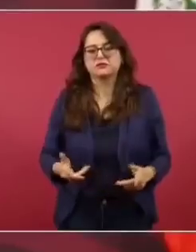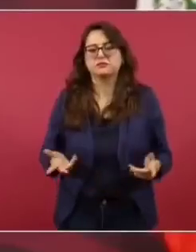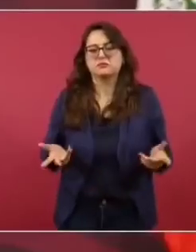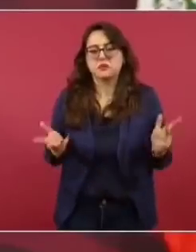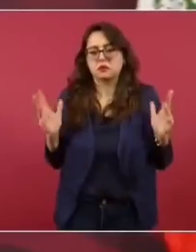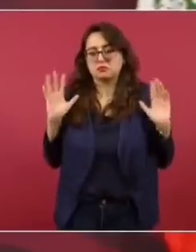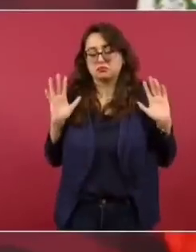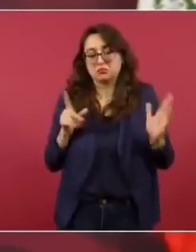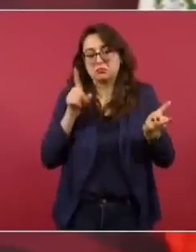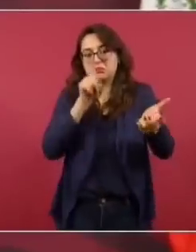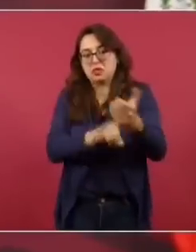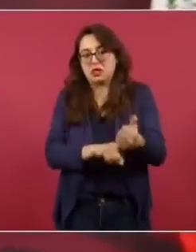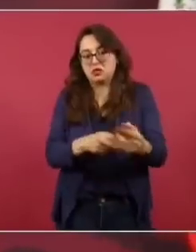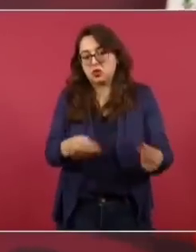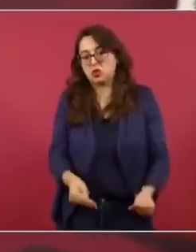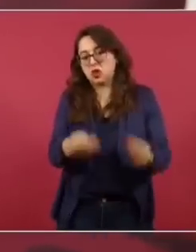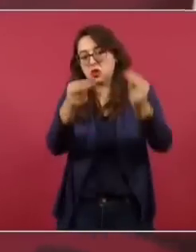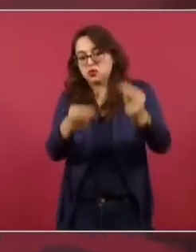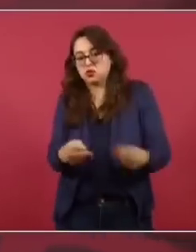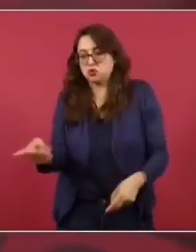yo sí sostengo que si